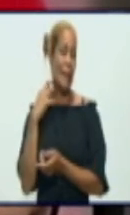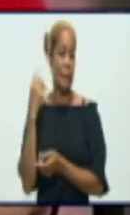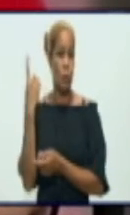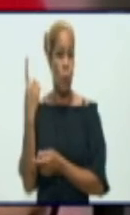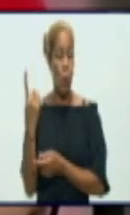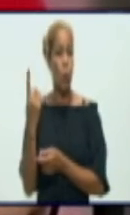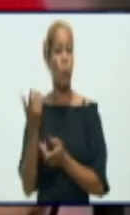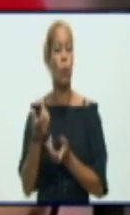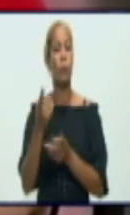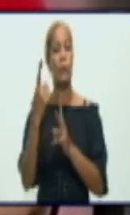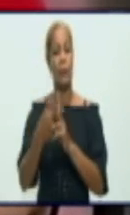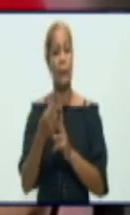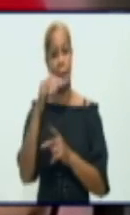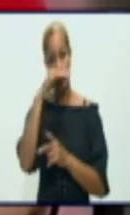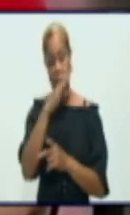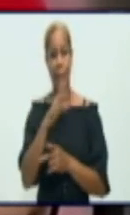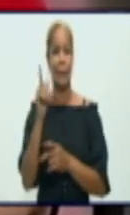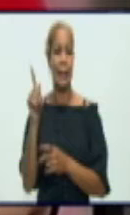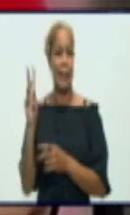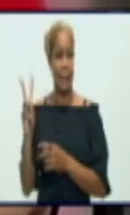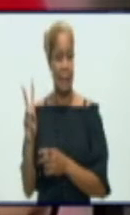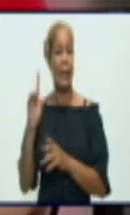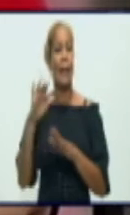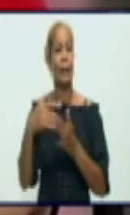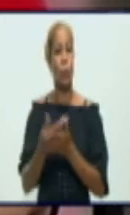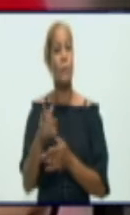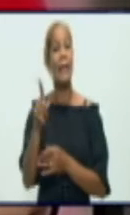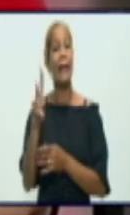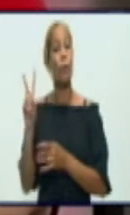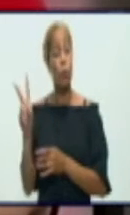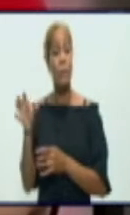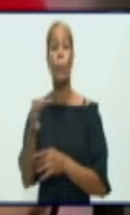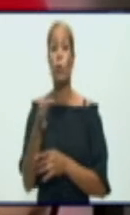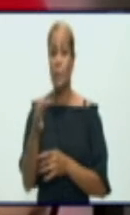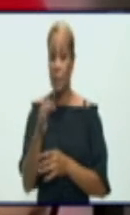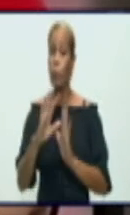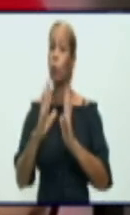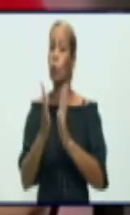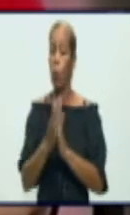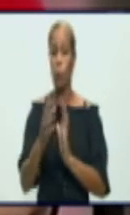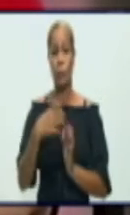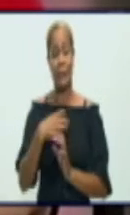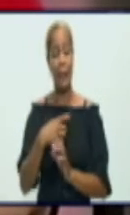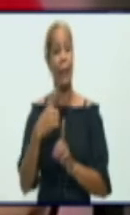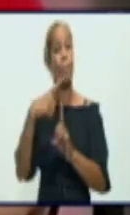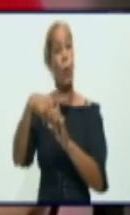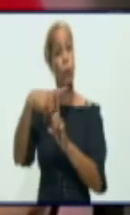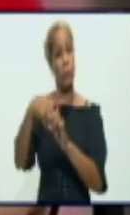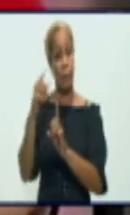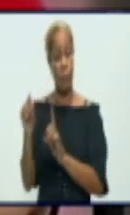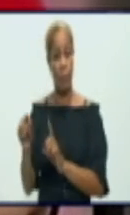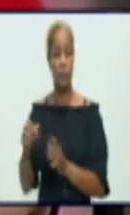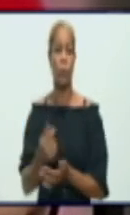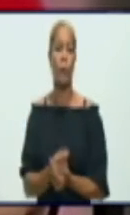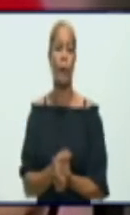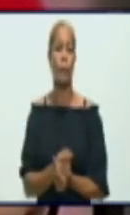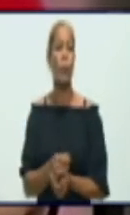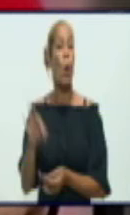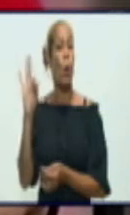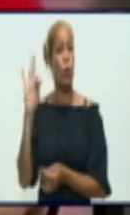Como ven, hoy de los 13 municipios, en 12 municipios se reportan casos. La provincia acumula ya en los últimos 15 días